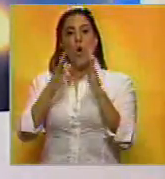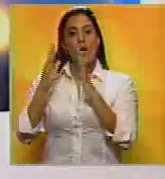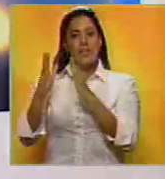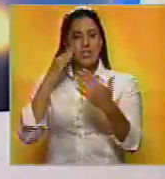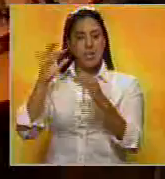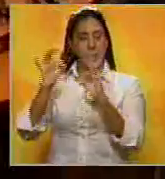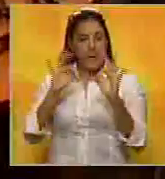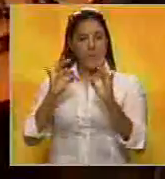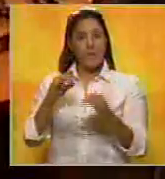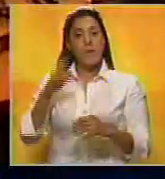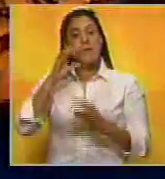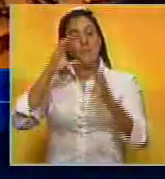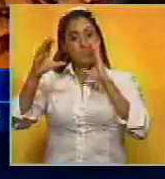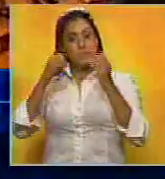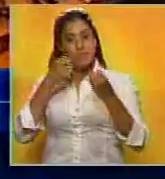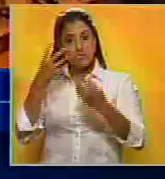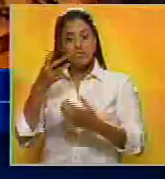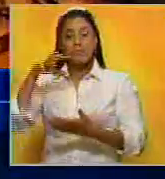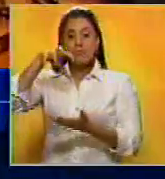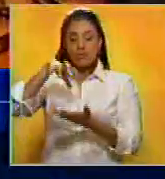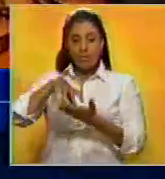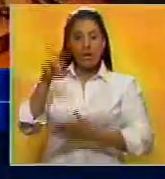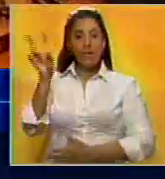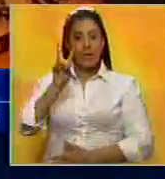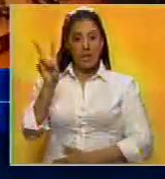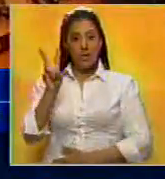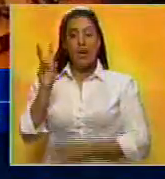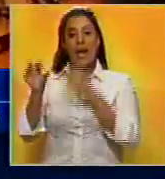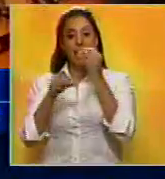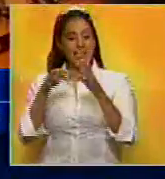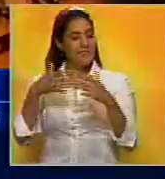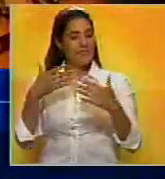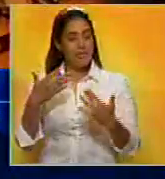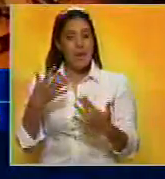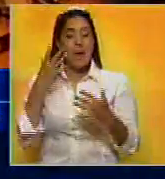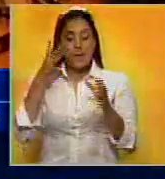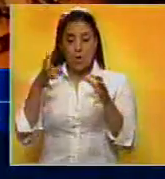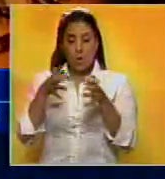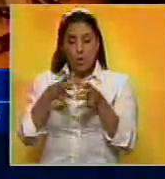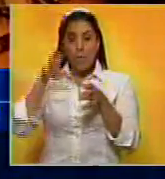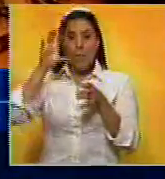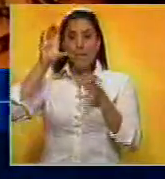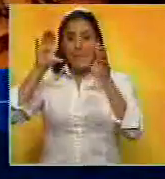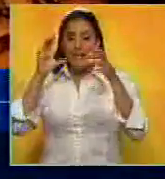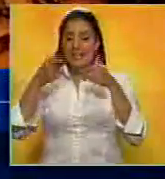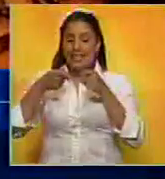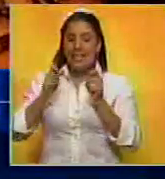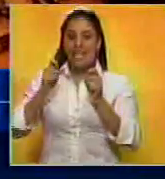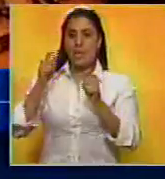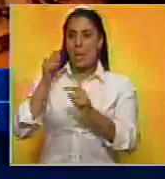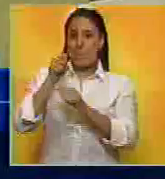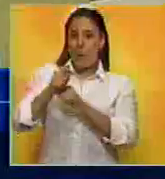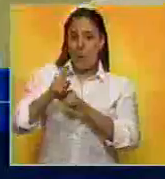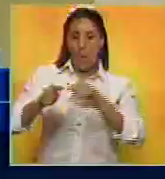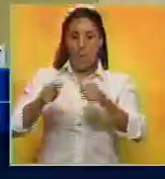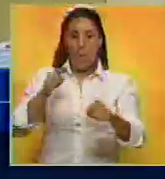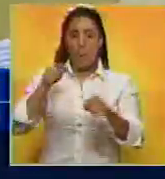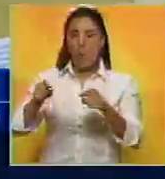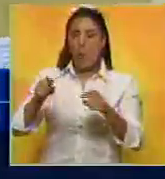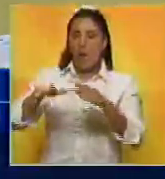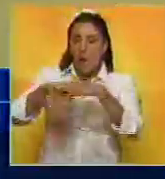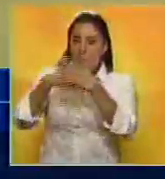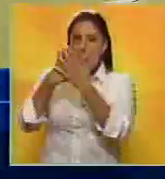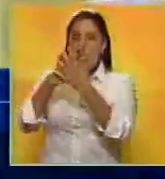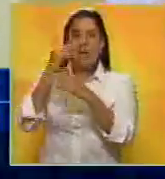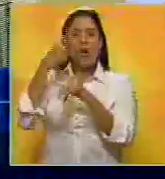multilateral. Un comunicado del Estado venezolano aseguró que un grupo de países intentan imponerle a la organización